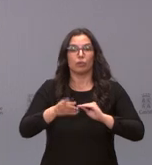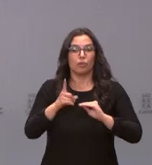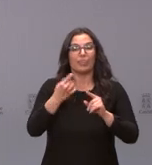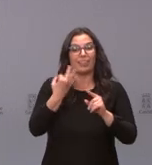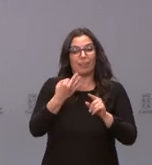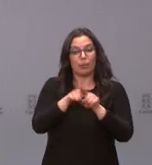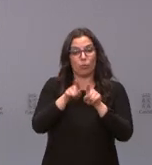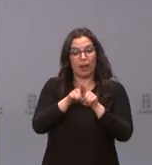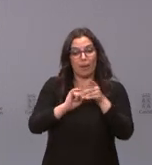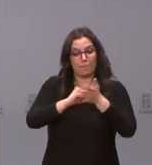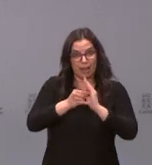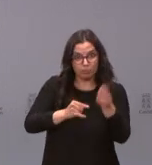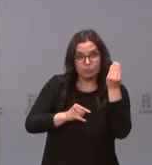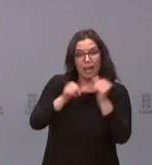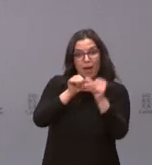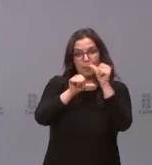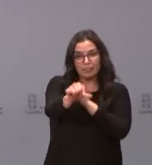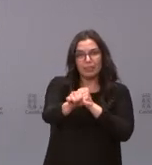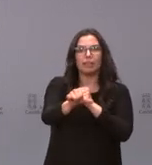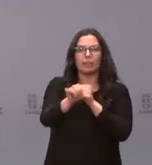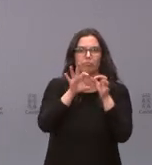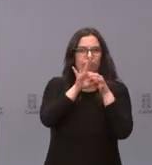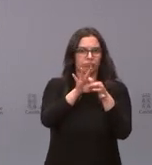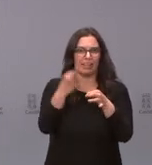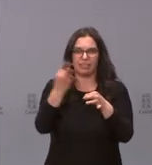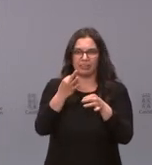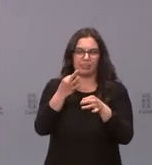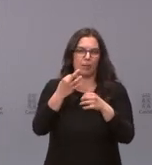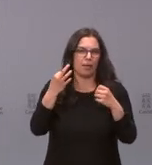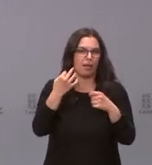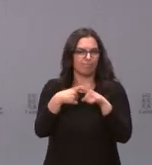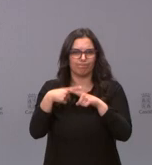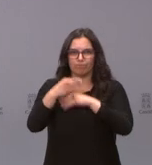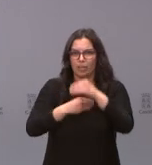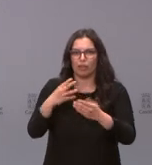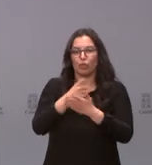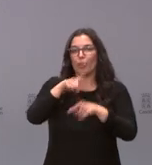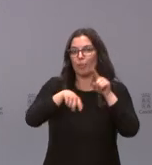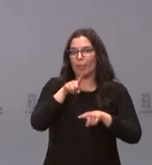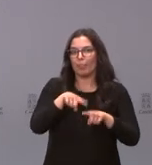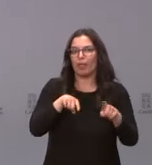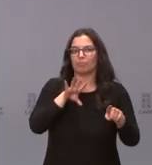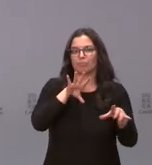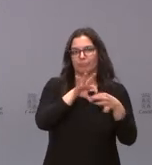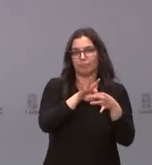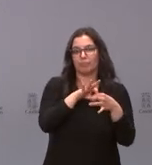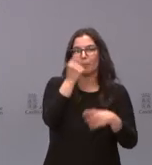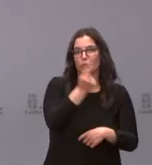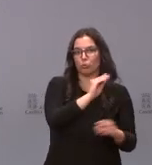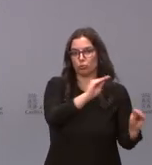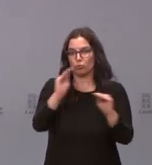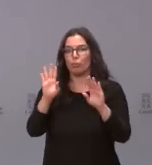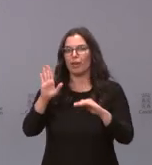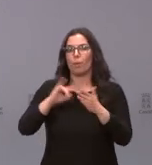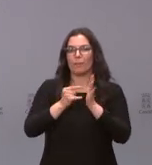realicen a partir de ese momento sí que tienen que adaptarse conforme a sus disponibilidades presupuestarias a los mínimos establecidos en el plan